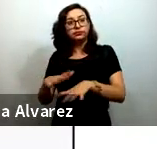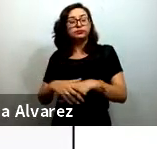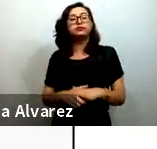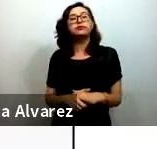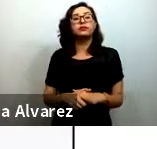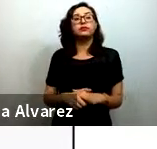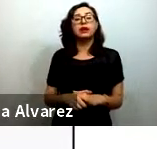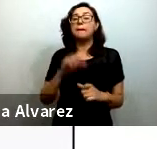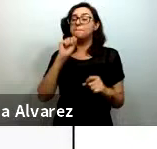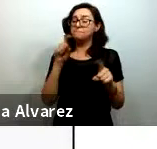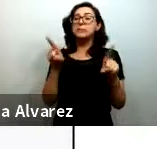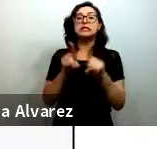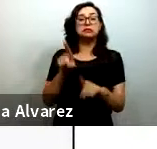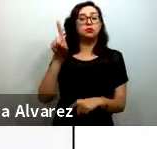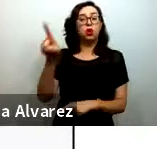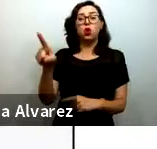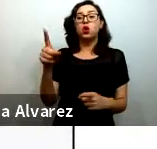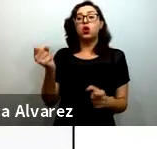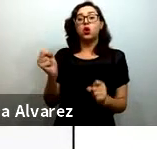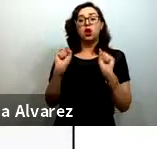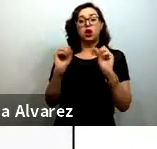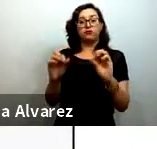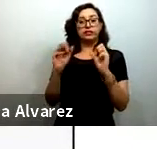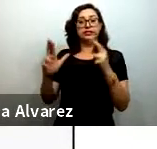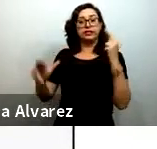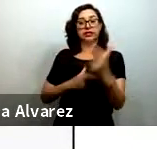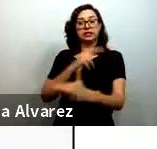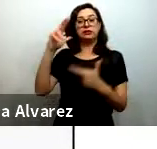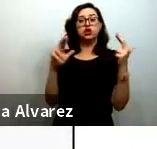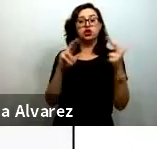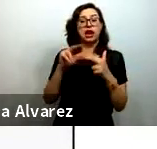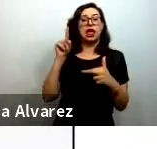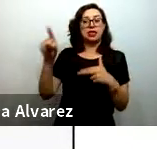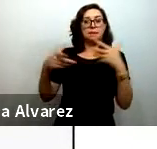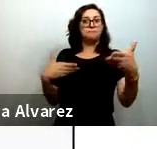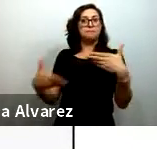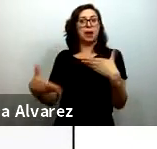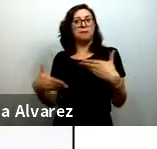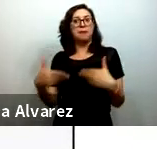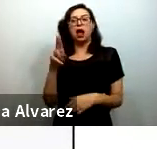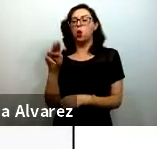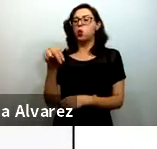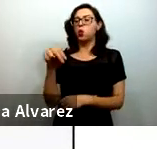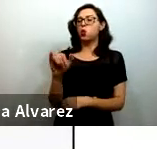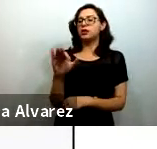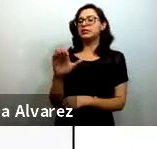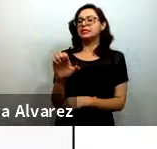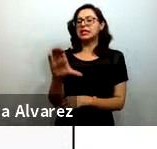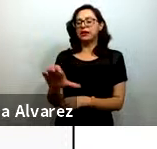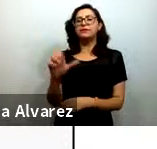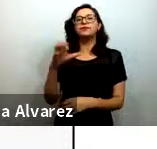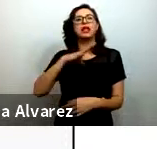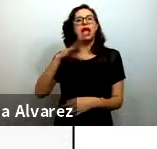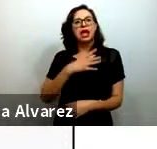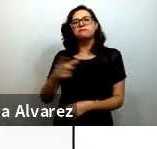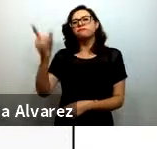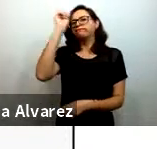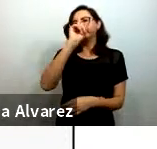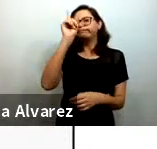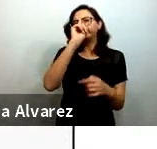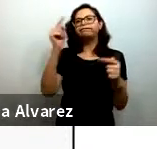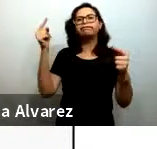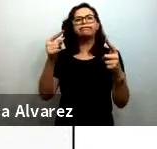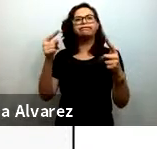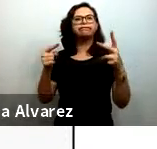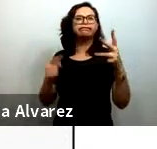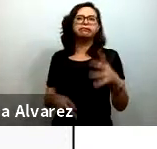regional de UNICEF en Panamá, y estas son recomendaciones más prácticas, tanto para